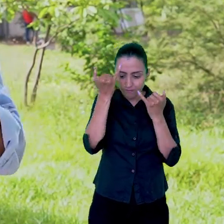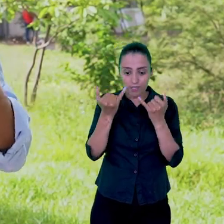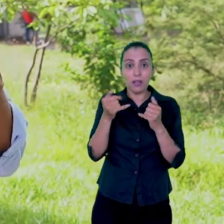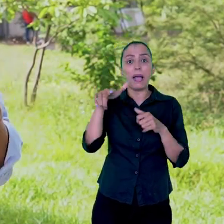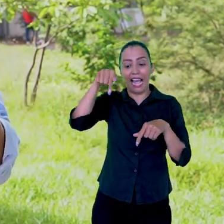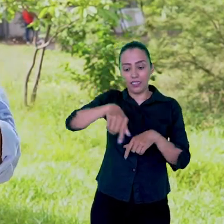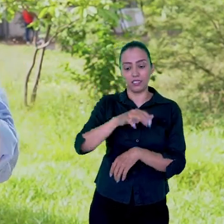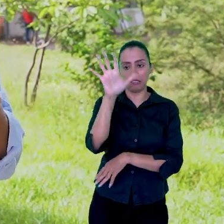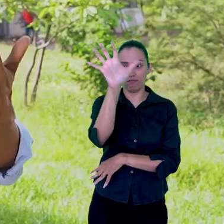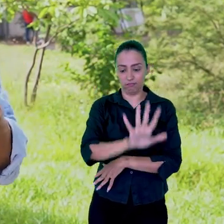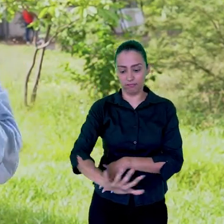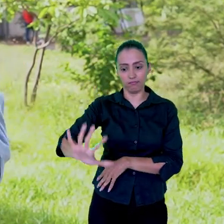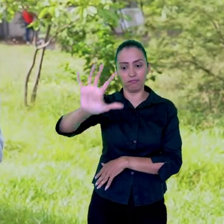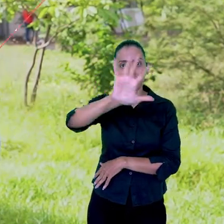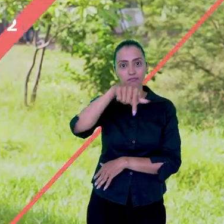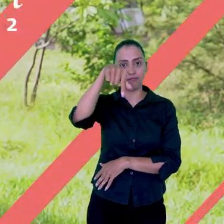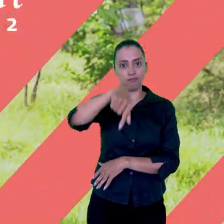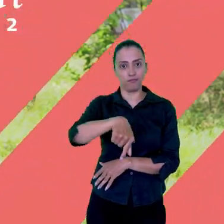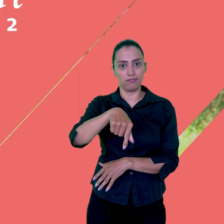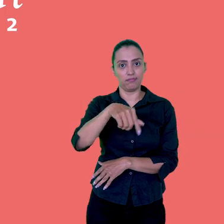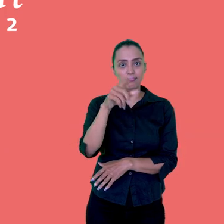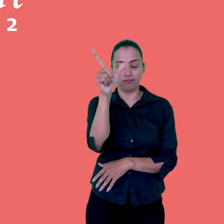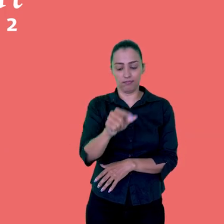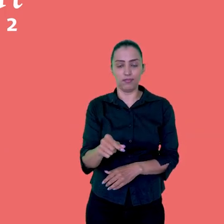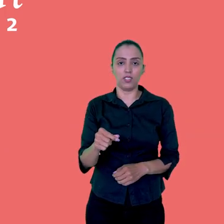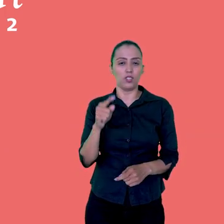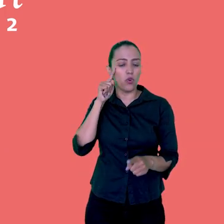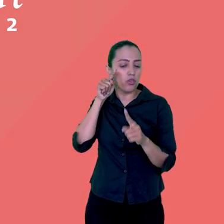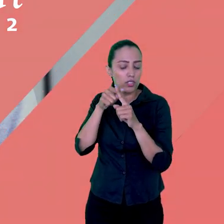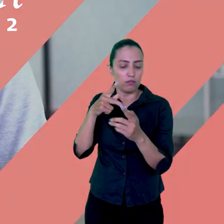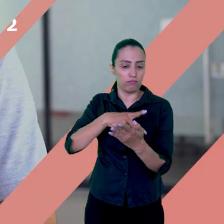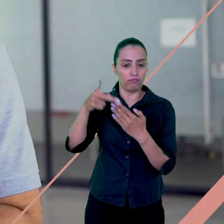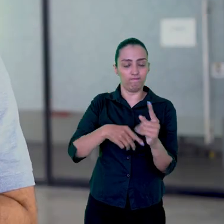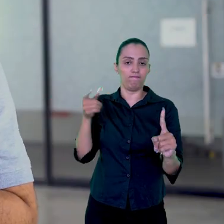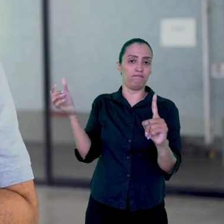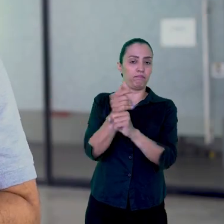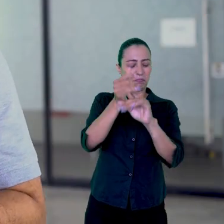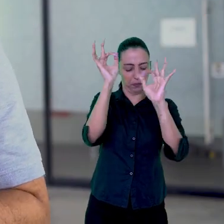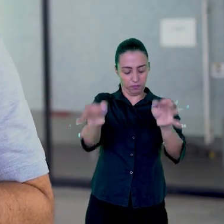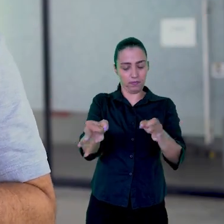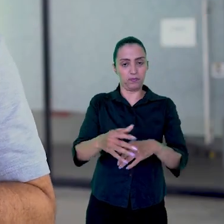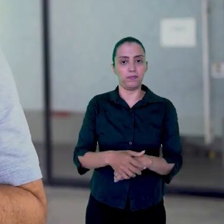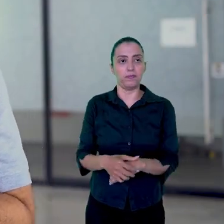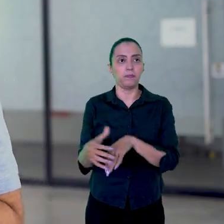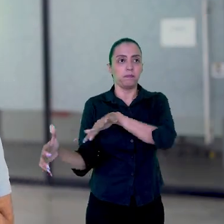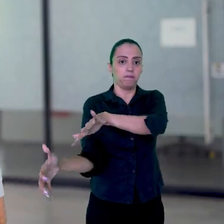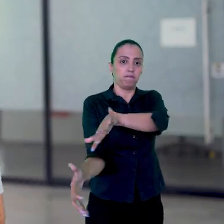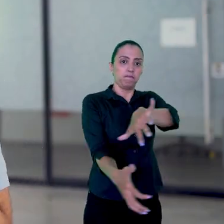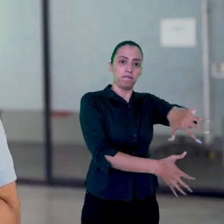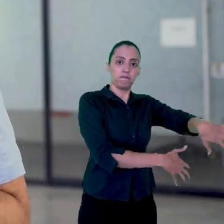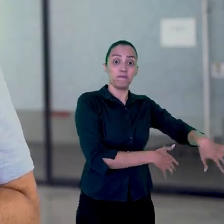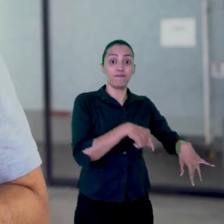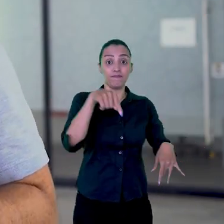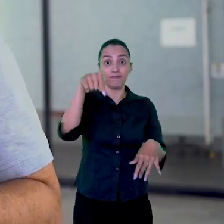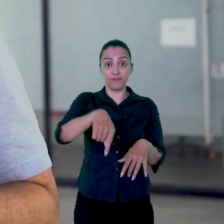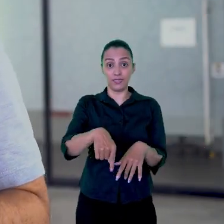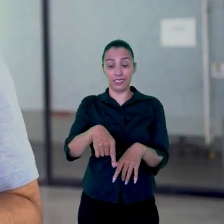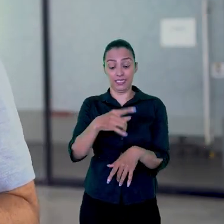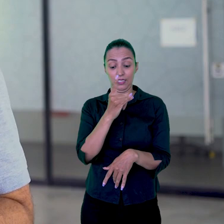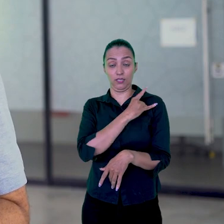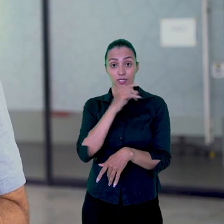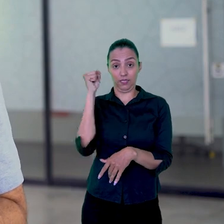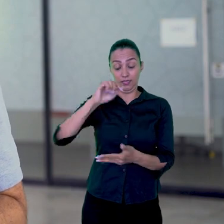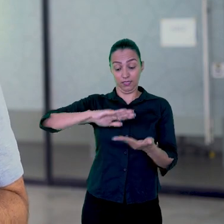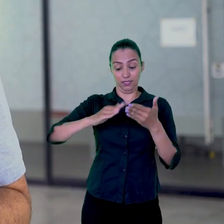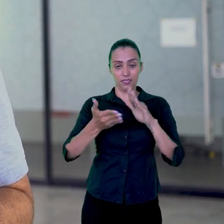región, consolidando y haciendo realidad este proyecto. Los trabajos en el Aula Laboratorio de la Universidad Nacional de Colombia, sede de La Paz, han